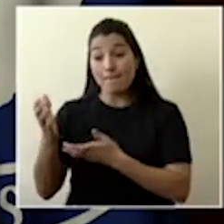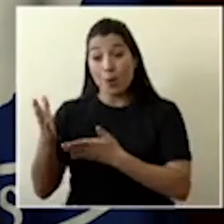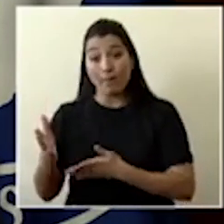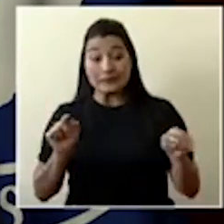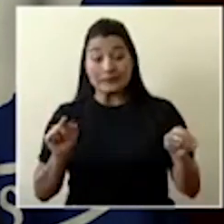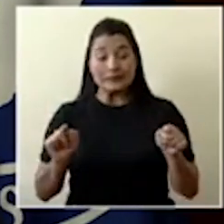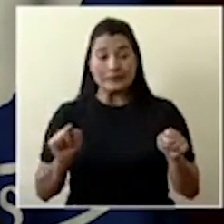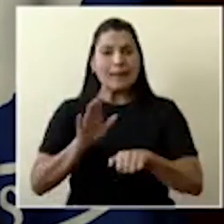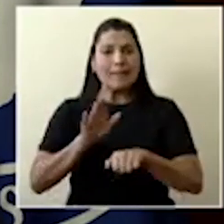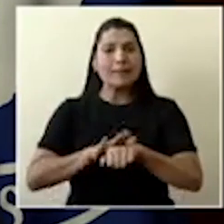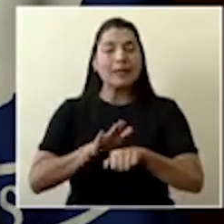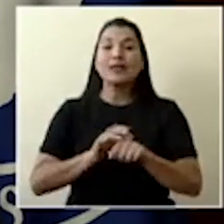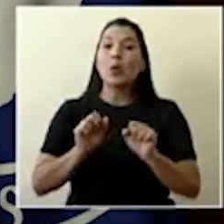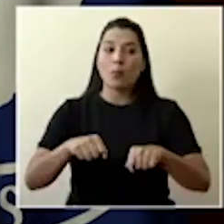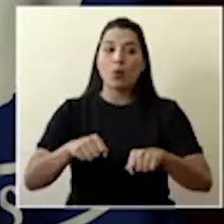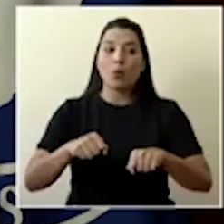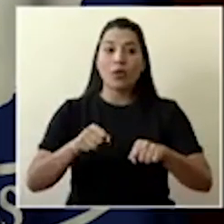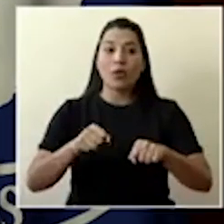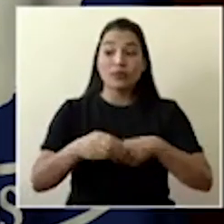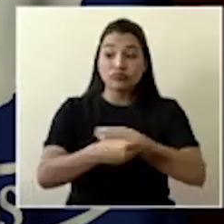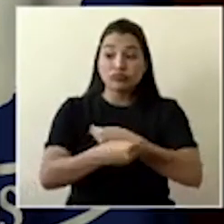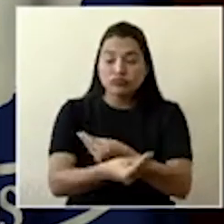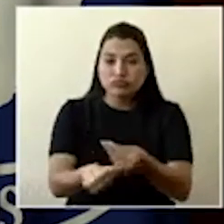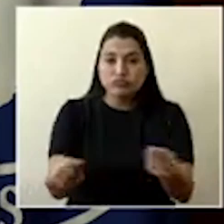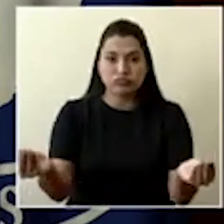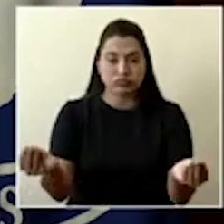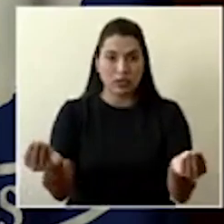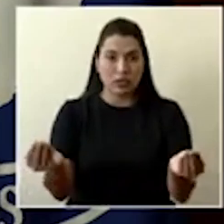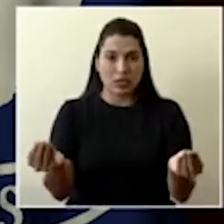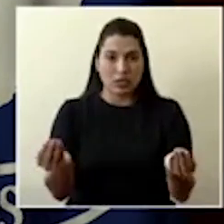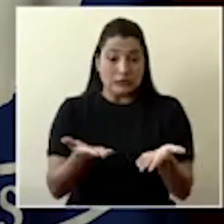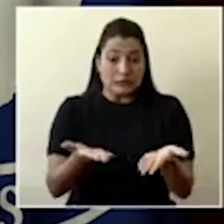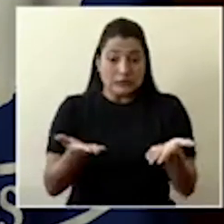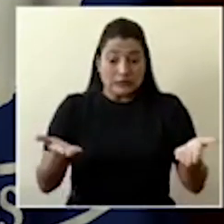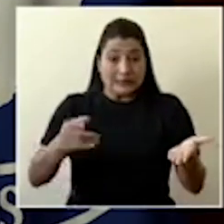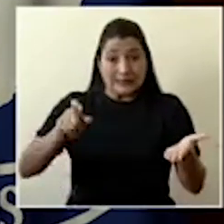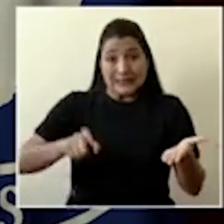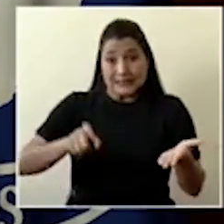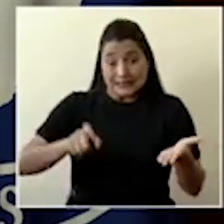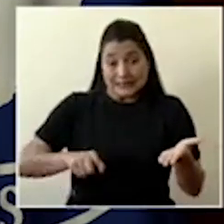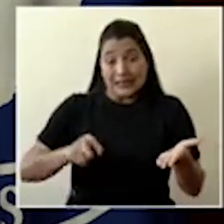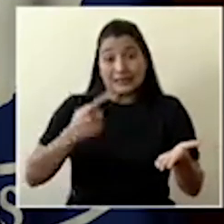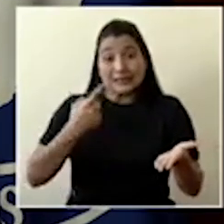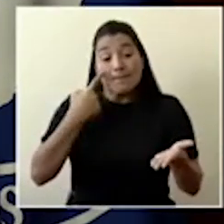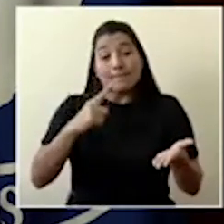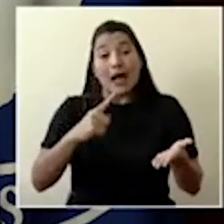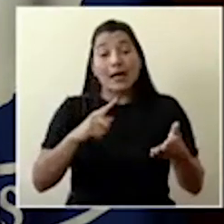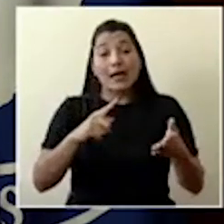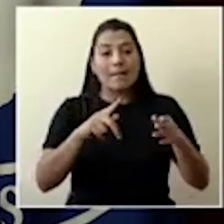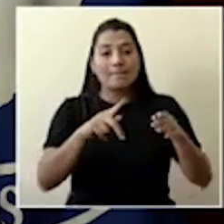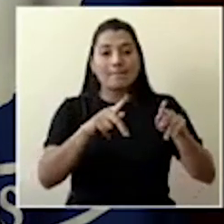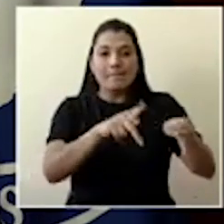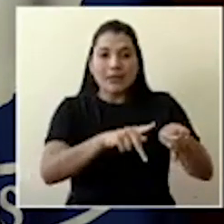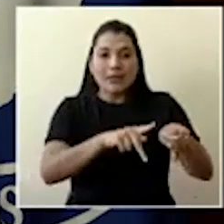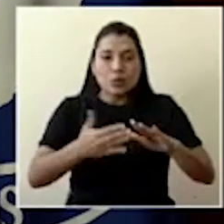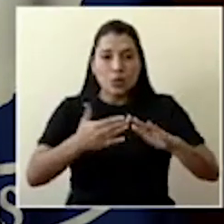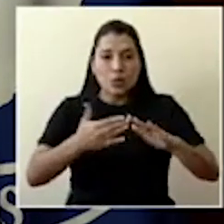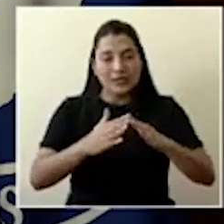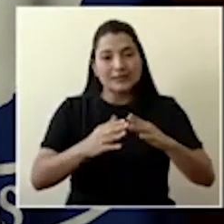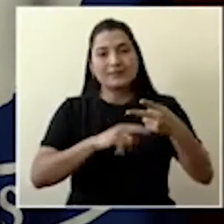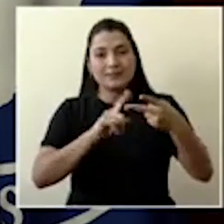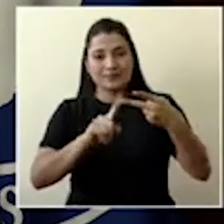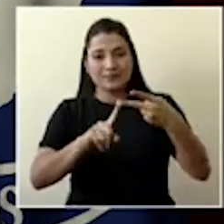llevar insumos de primera necesidad, tanto a poblaciones como también a 13 instituciones,